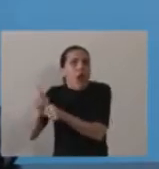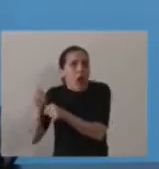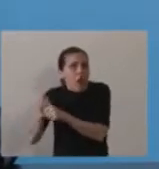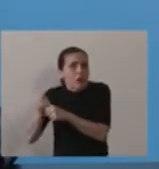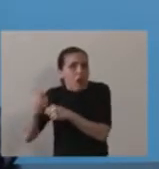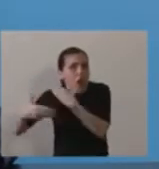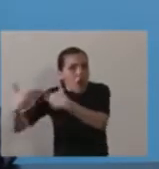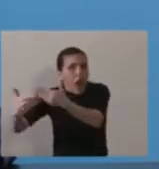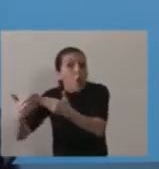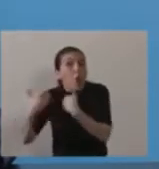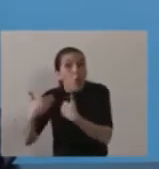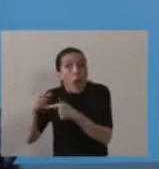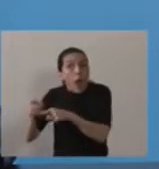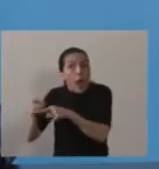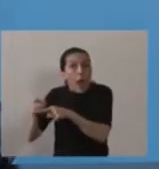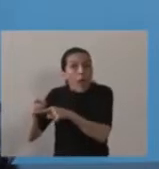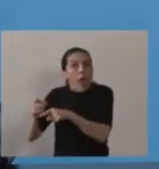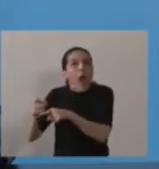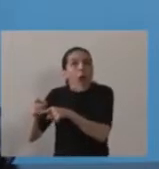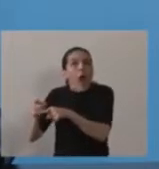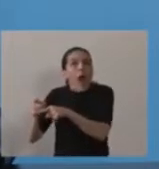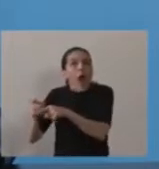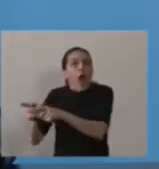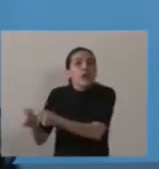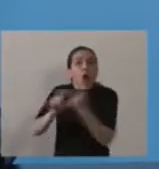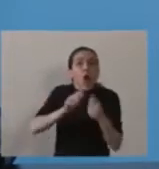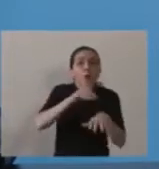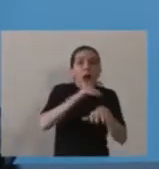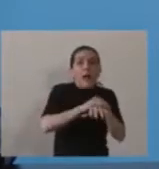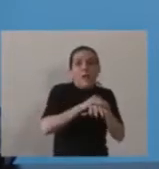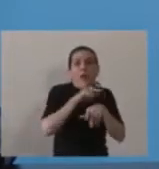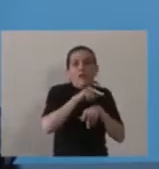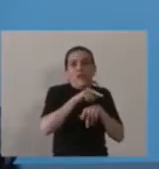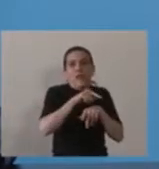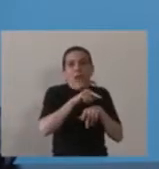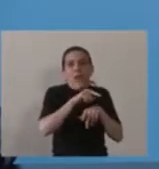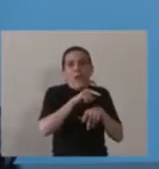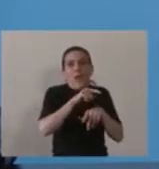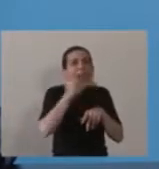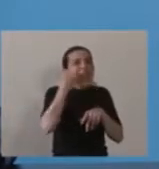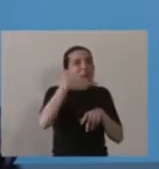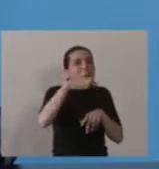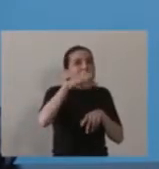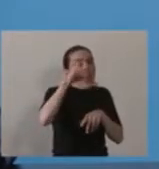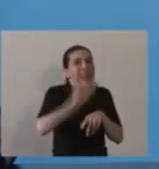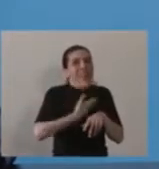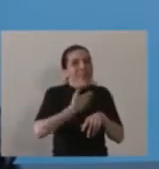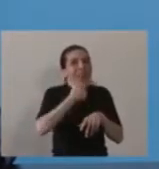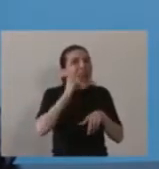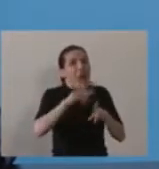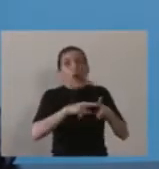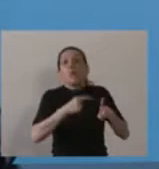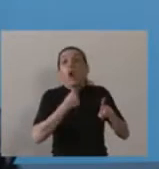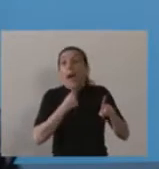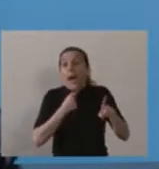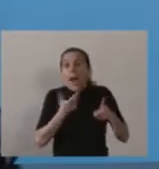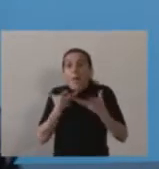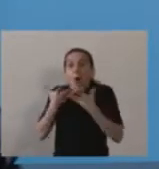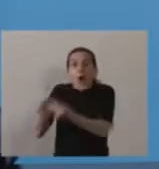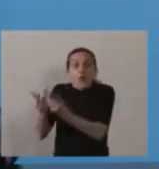pueda hacerse cargo de la gestión futura de esta empresa, que vuelvo a repetir, nosotros queremos rescatar